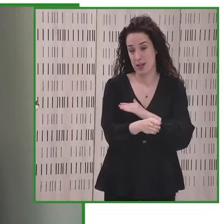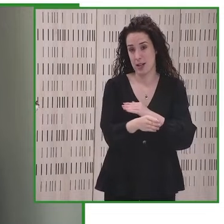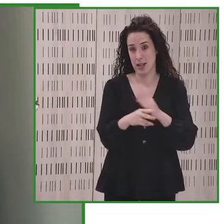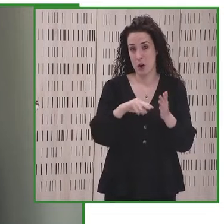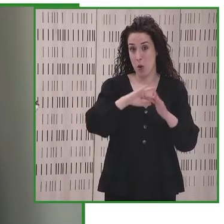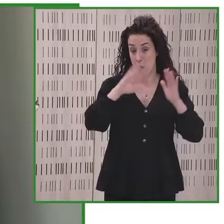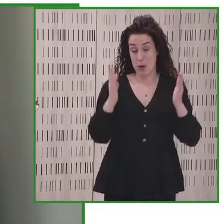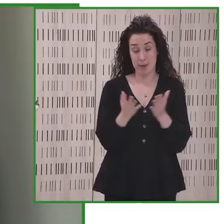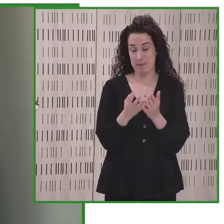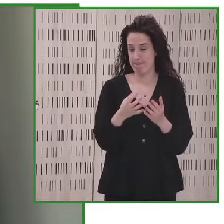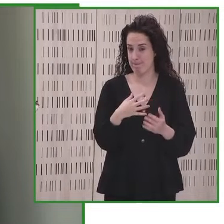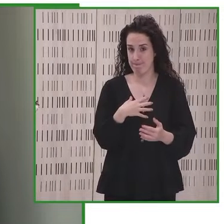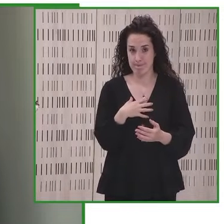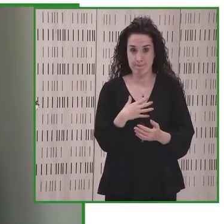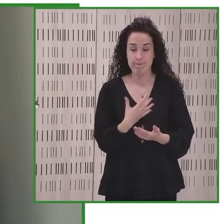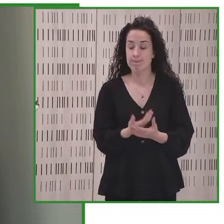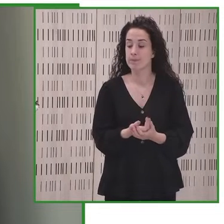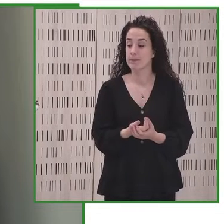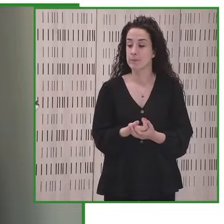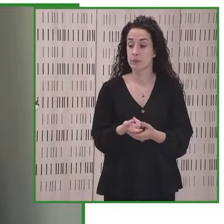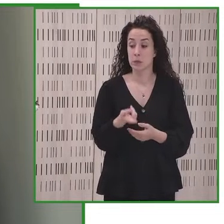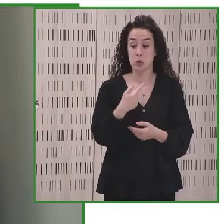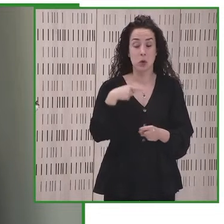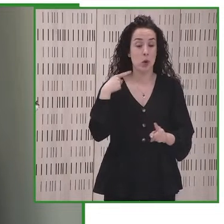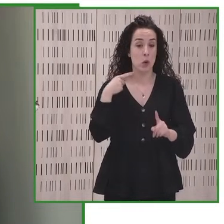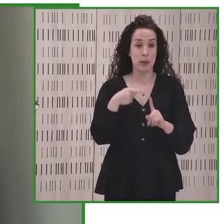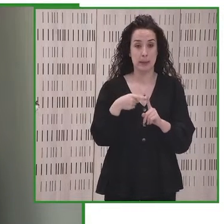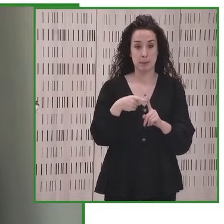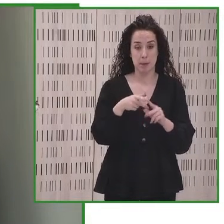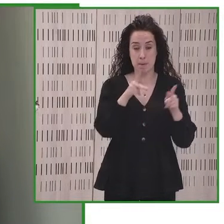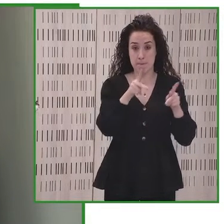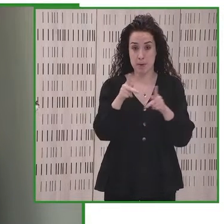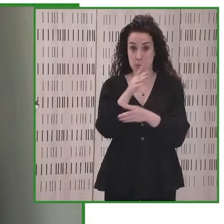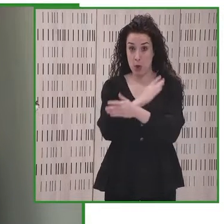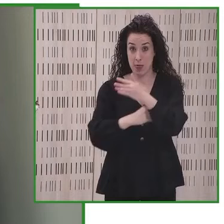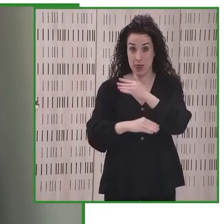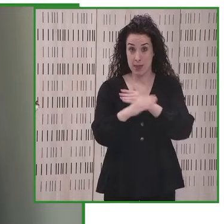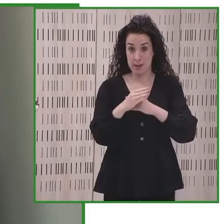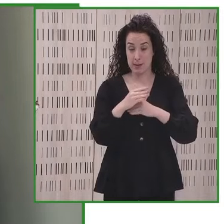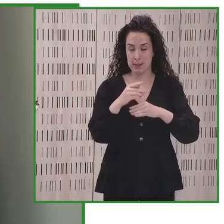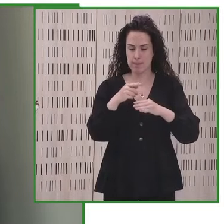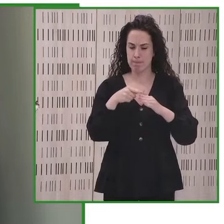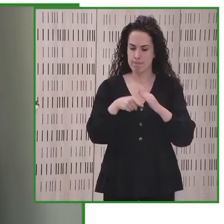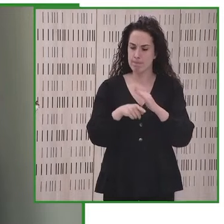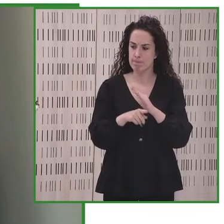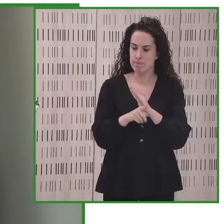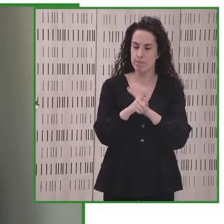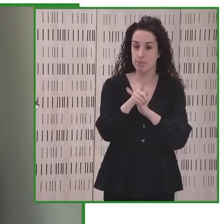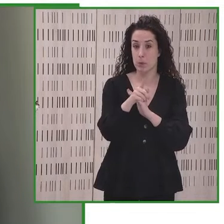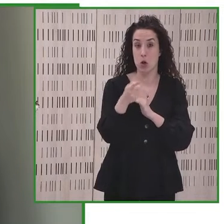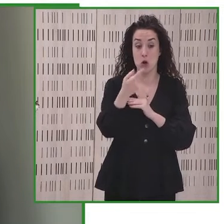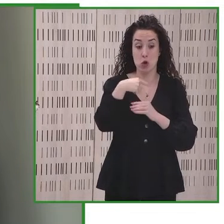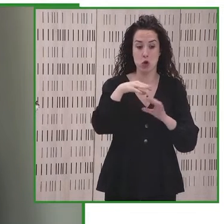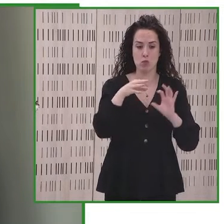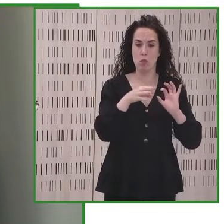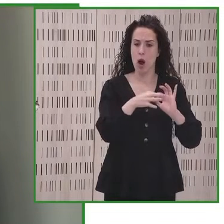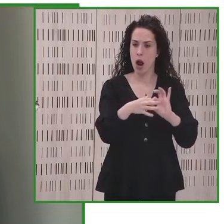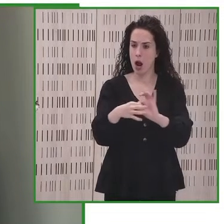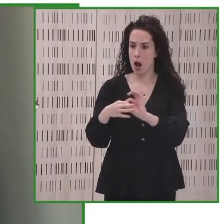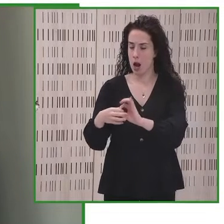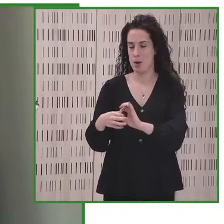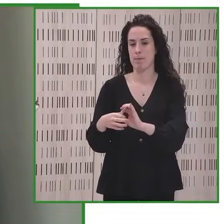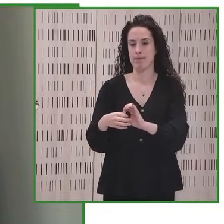en nuestra voluntad por impulsar la inclusión de las personas con discapacidad hemos forjado diversas alianzas con organizaciones tanto nacionales como